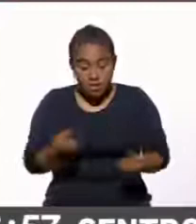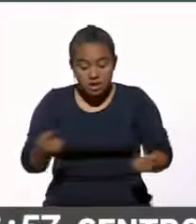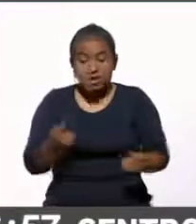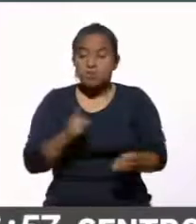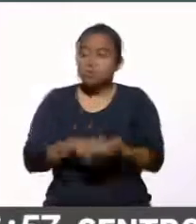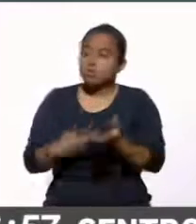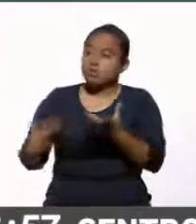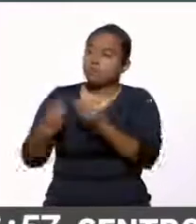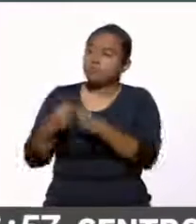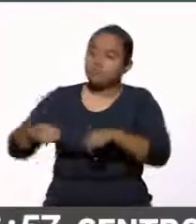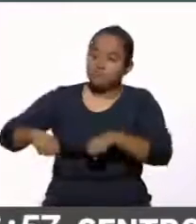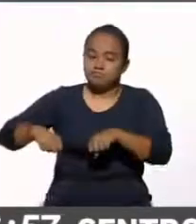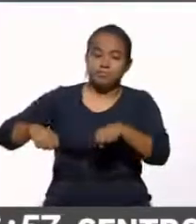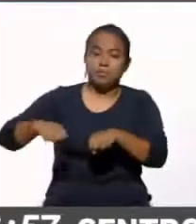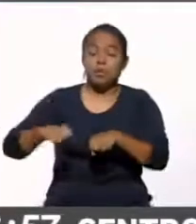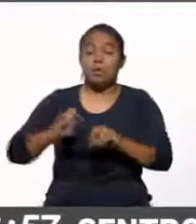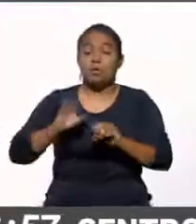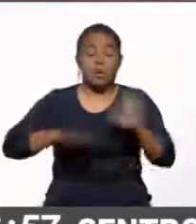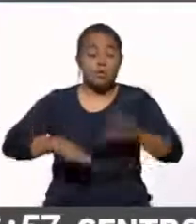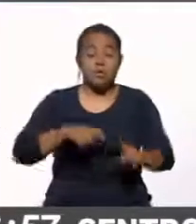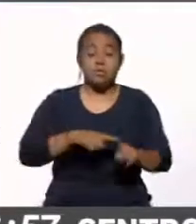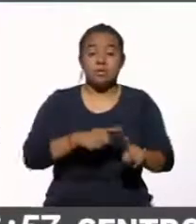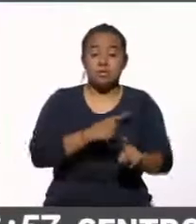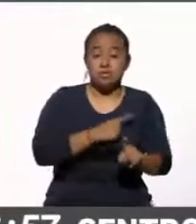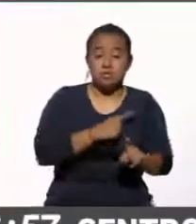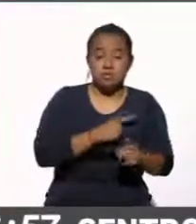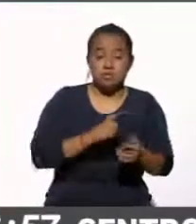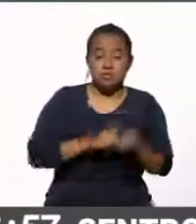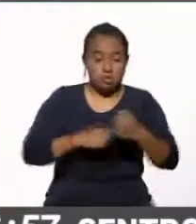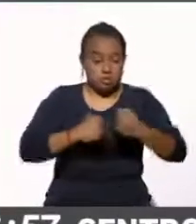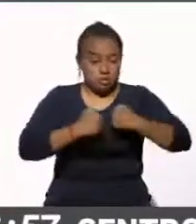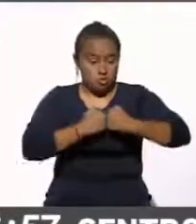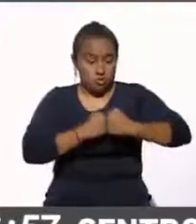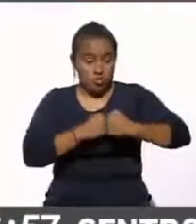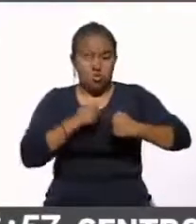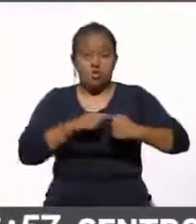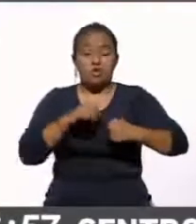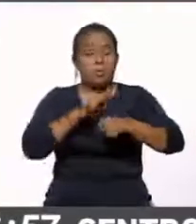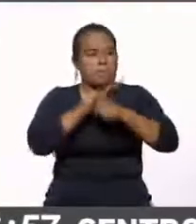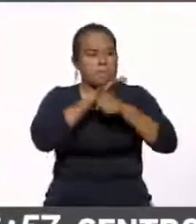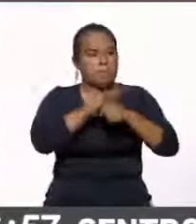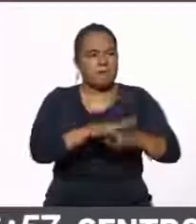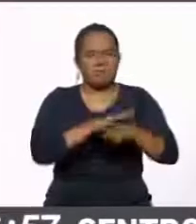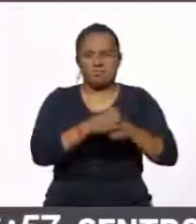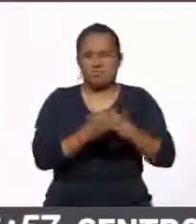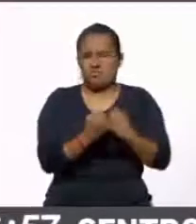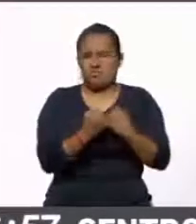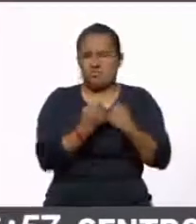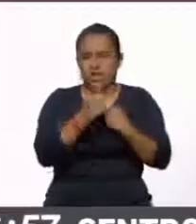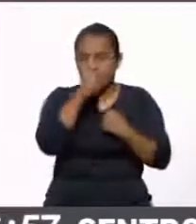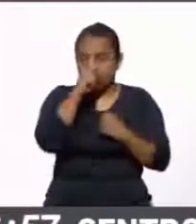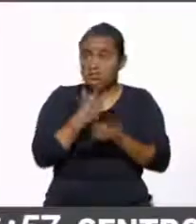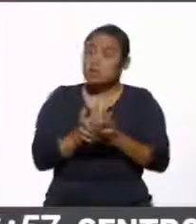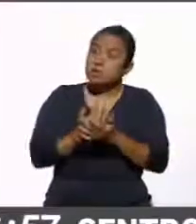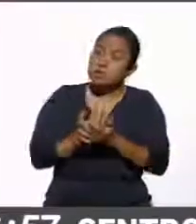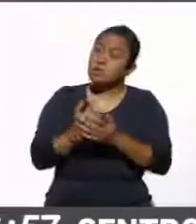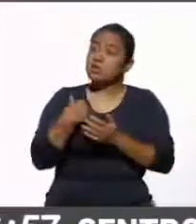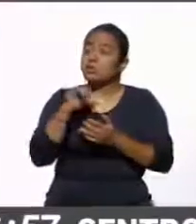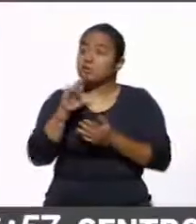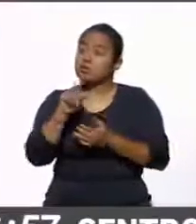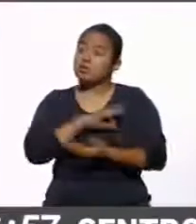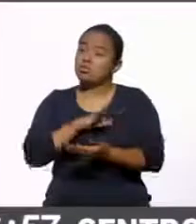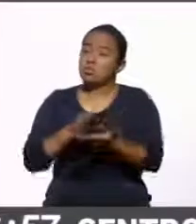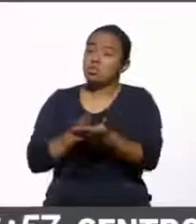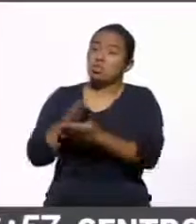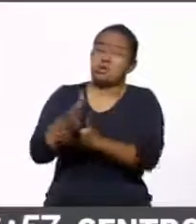acompañándolos vienen solos, la frontera está recibiendo una fuerte presión, donde se quedan precisamente esperando su solicitud de asilo.